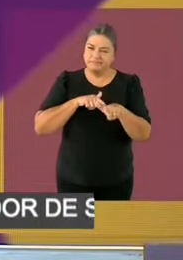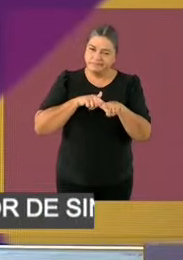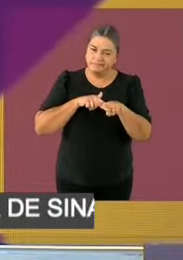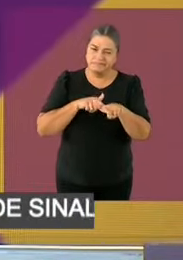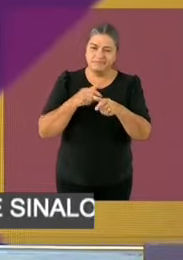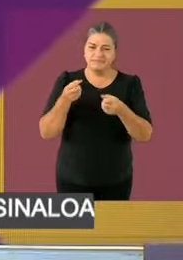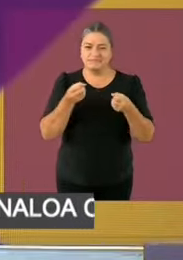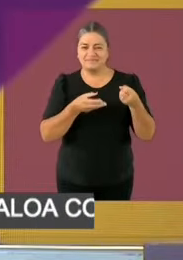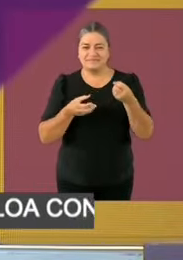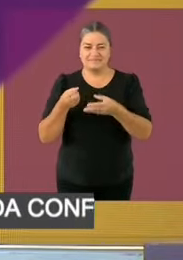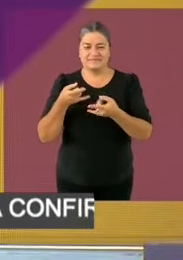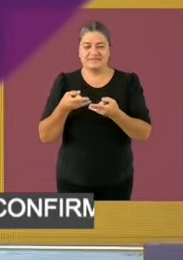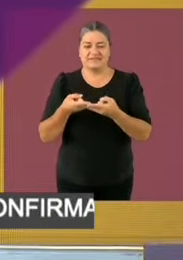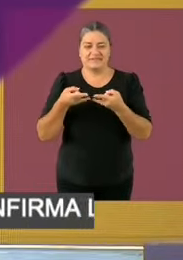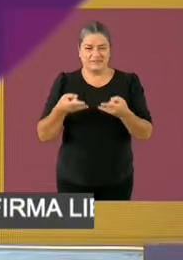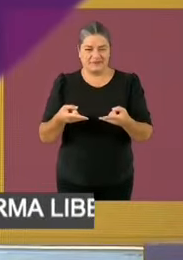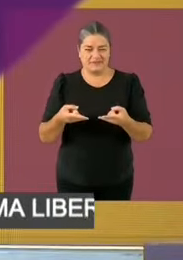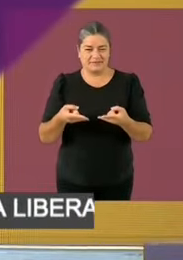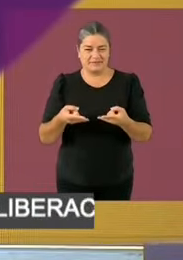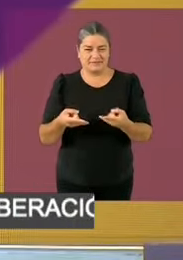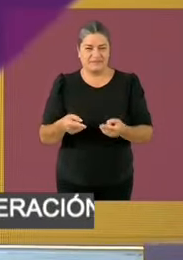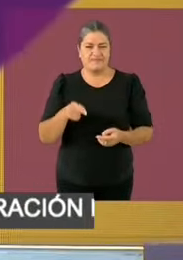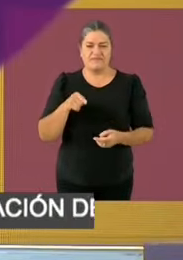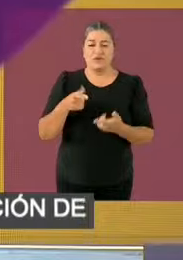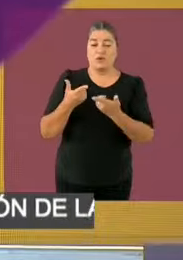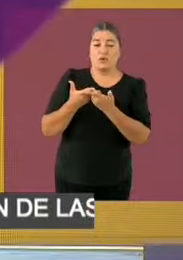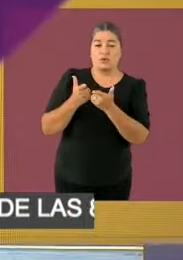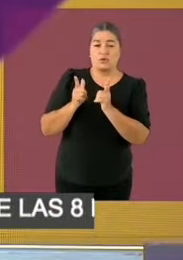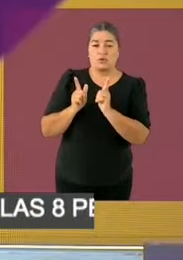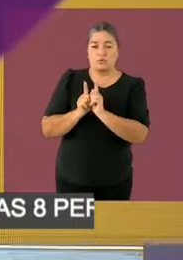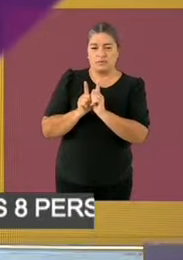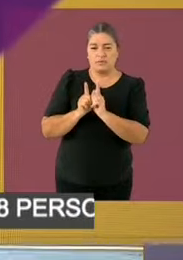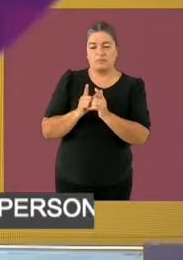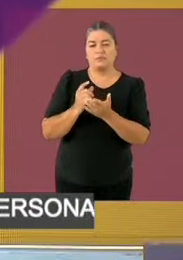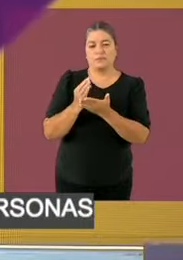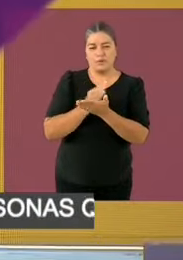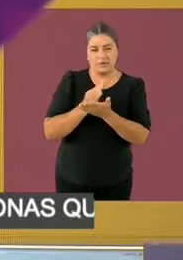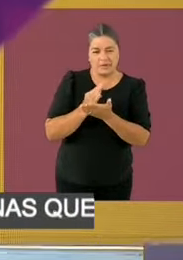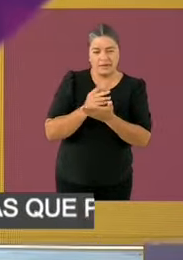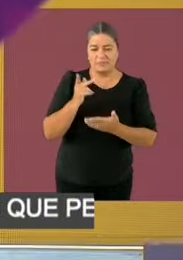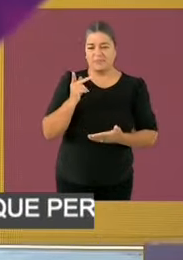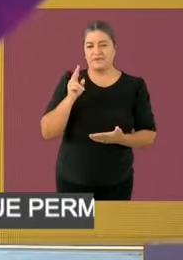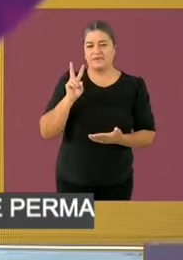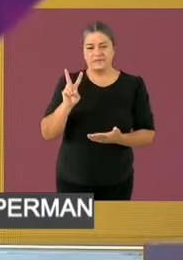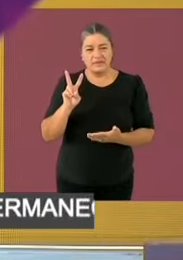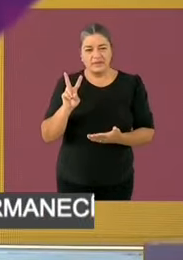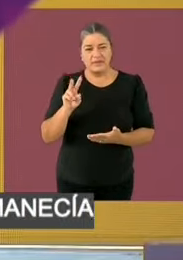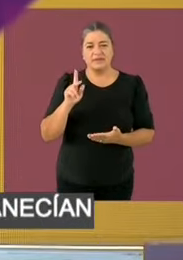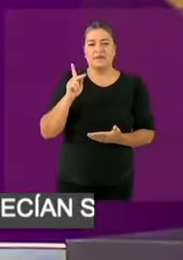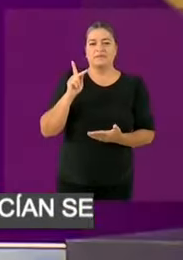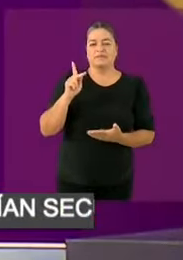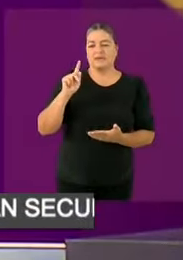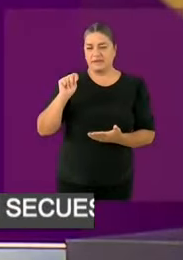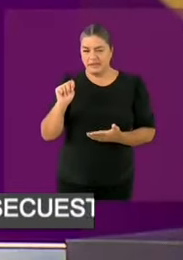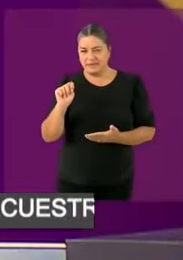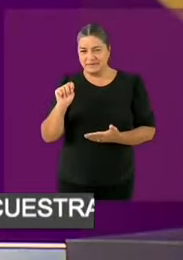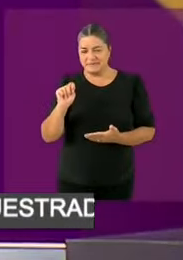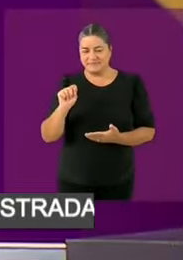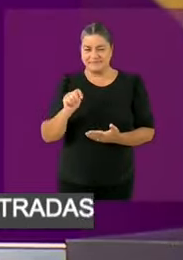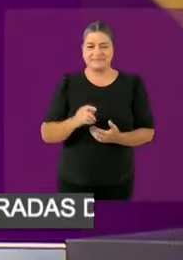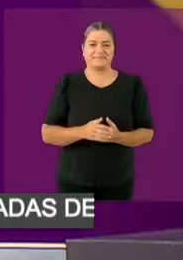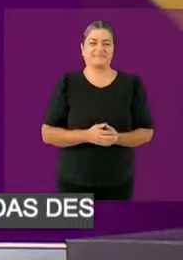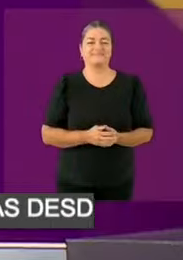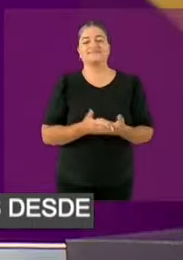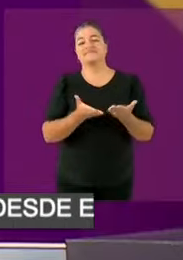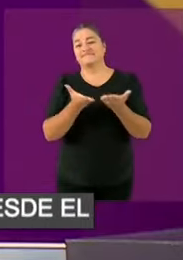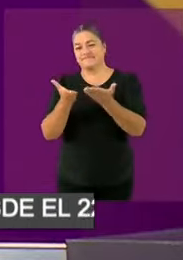de Morena y del Trabajo y Verde. Claudia, candidata, muy buenas noches. ¿Qué tal? Muy buenas noches. Jorge Maínez, candidato de